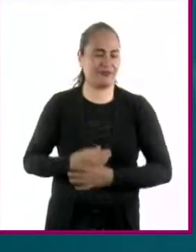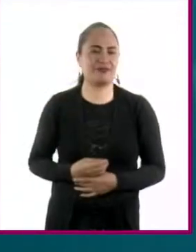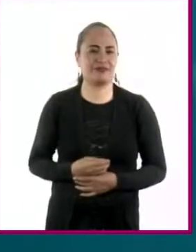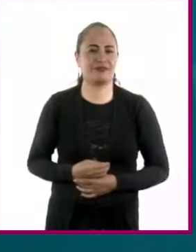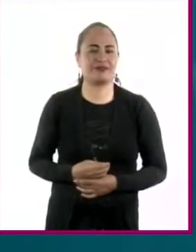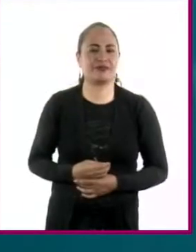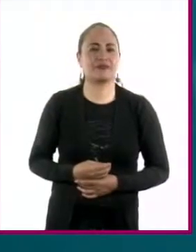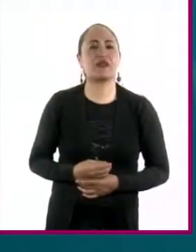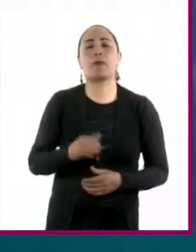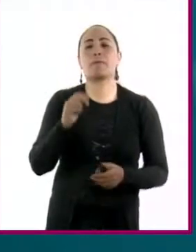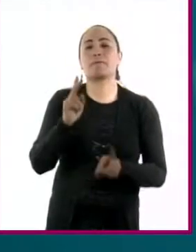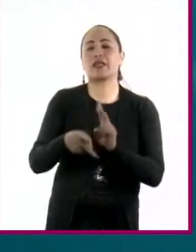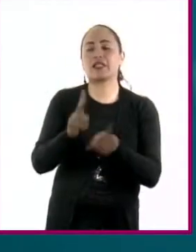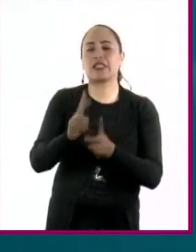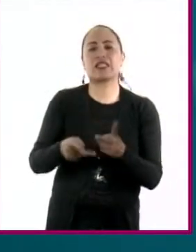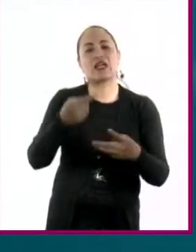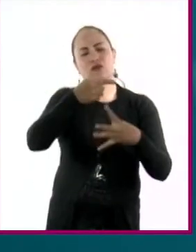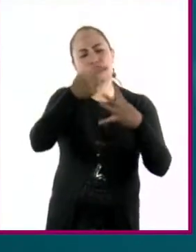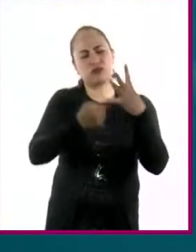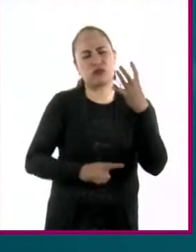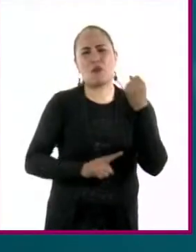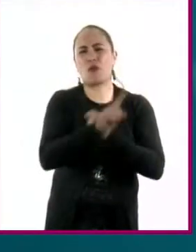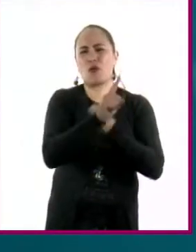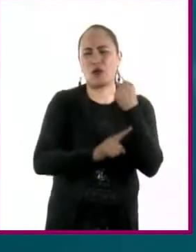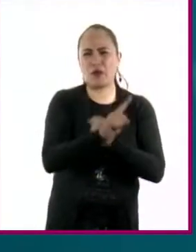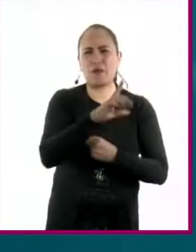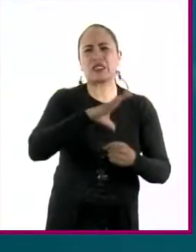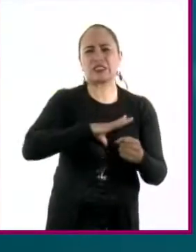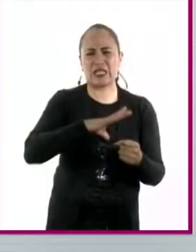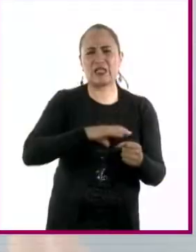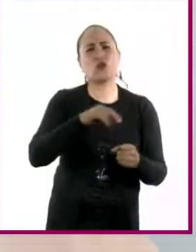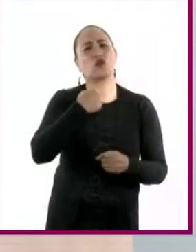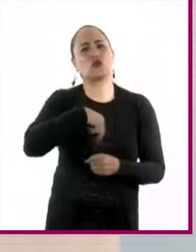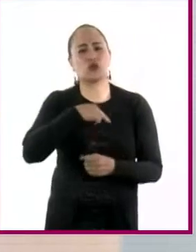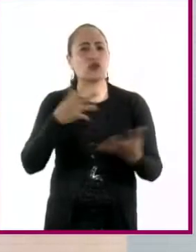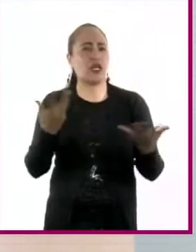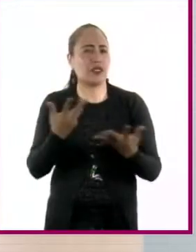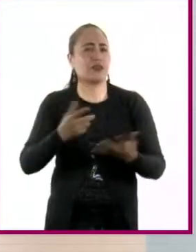Platicaremos sobre los retos que tenemos y qué tipo de acciones podemos hacer.